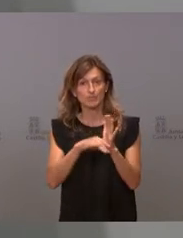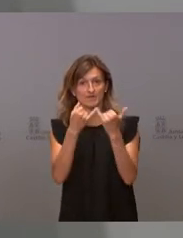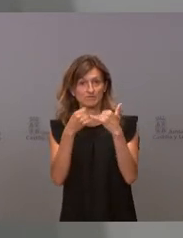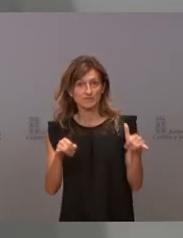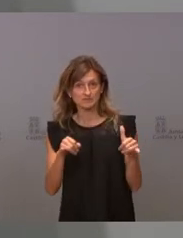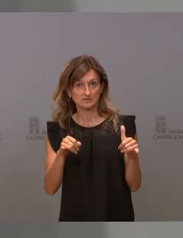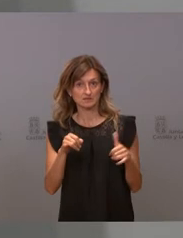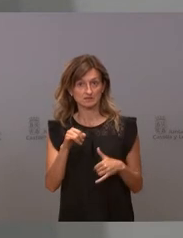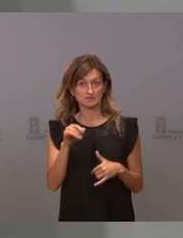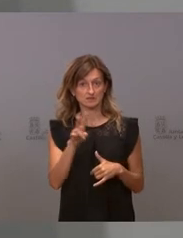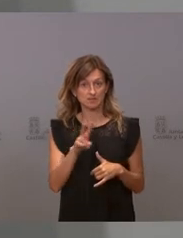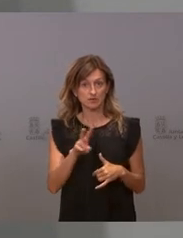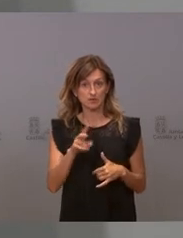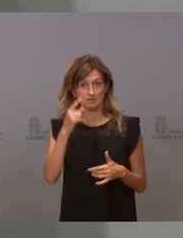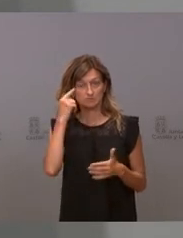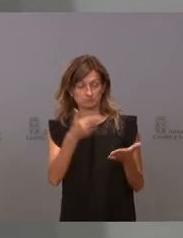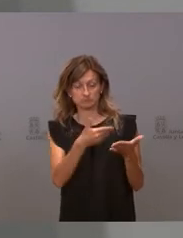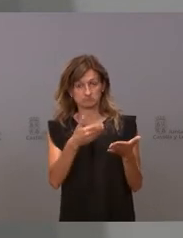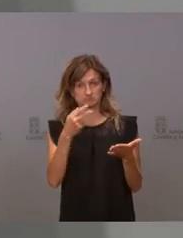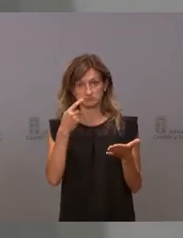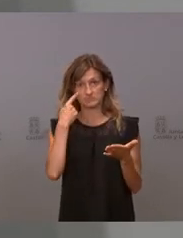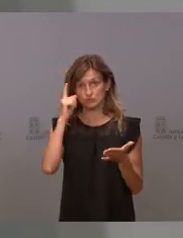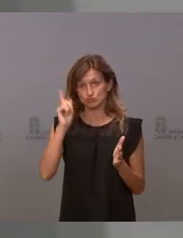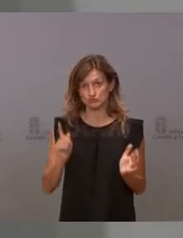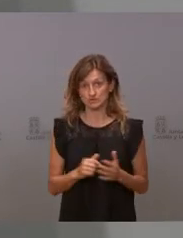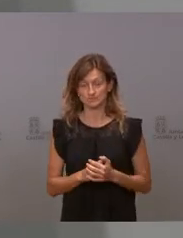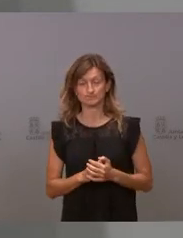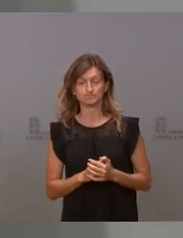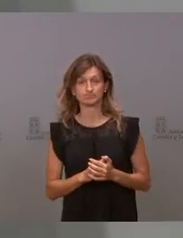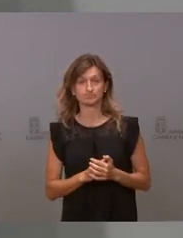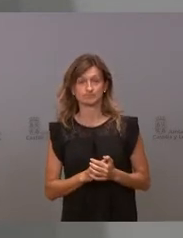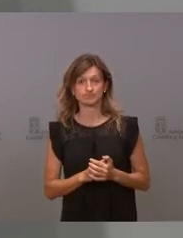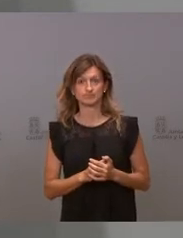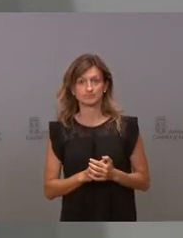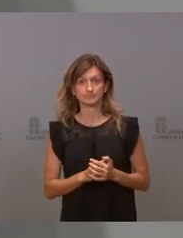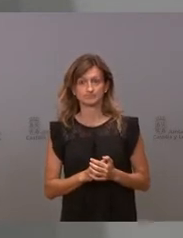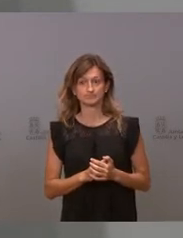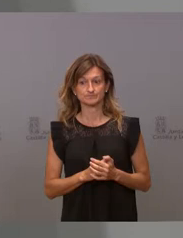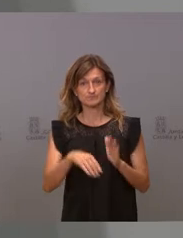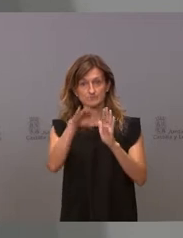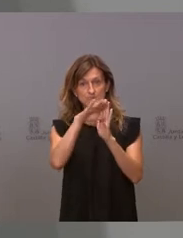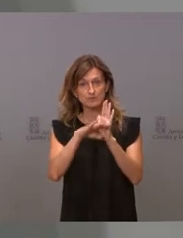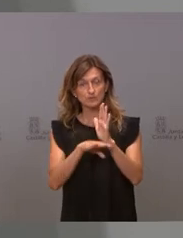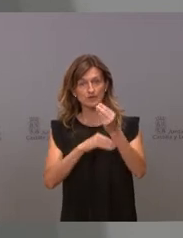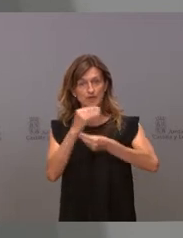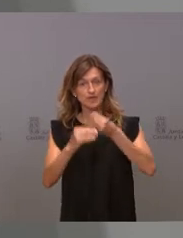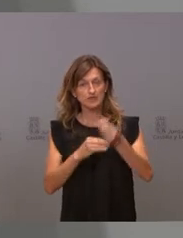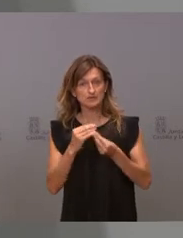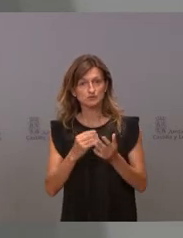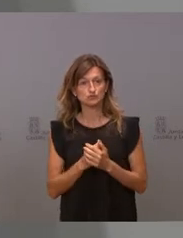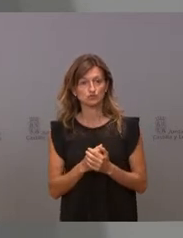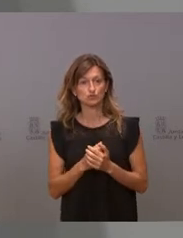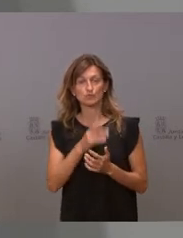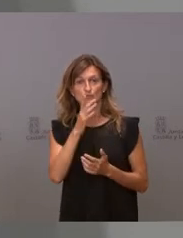ha estado atento a todas las actividades que se programan. Yo no sé si la programación que se ha hecho, con el